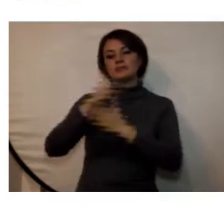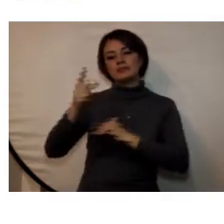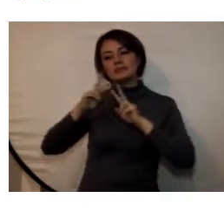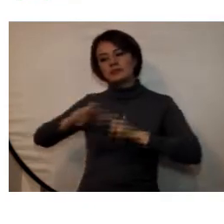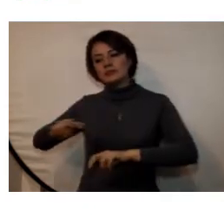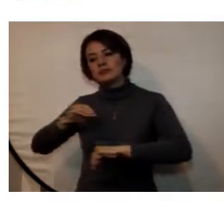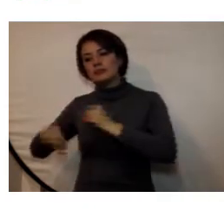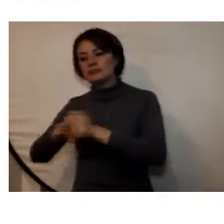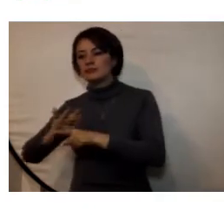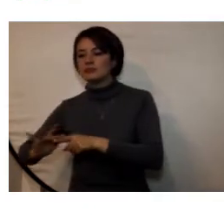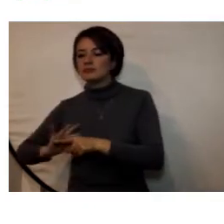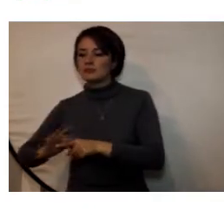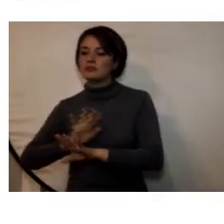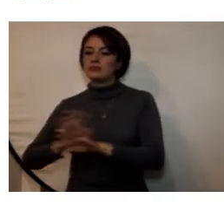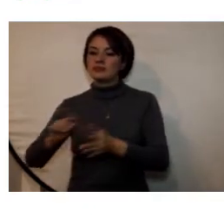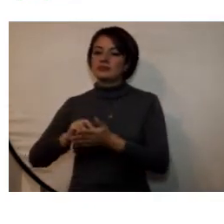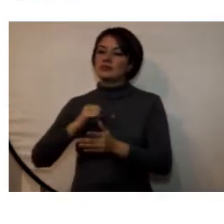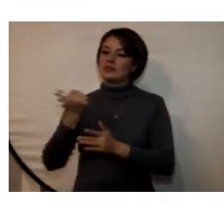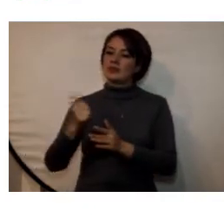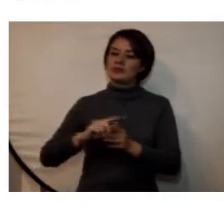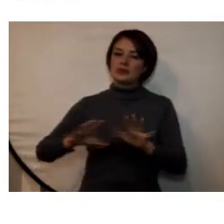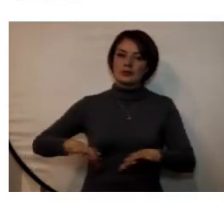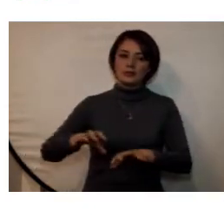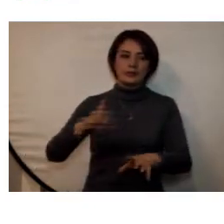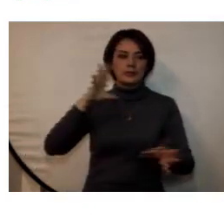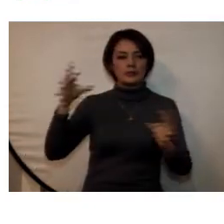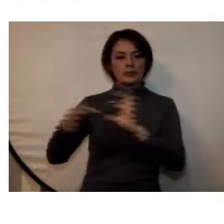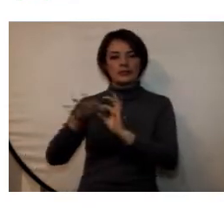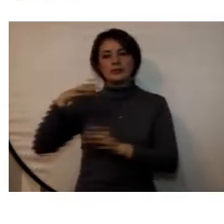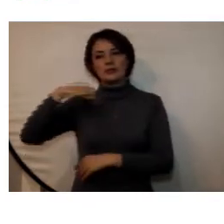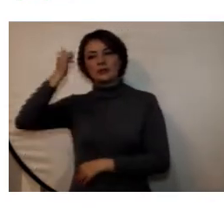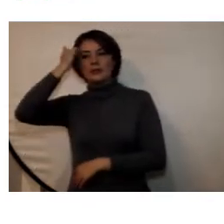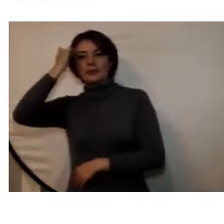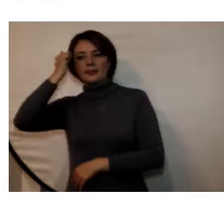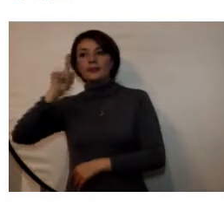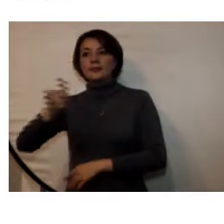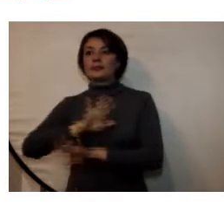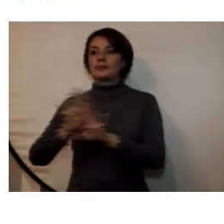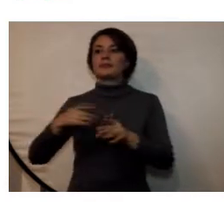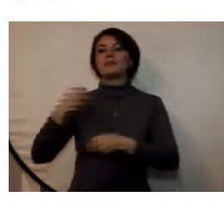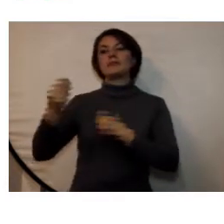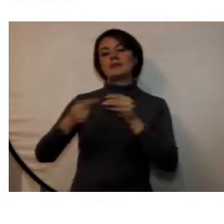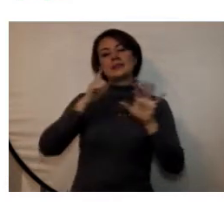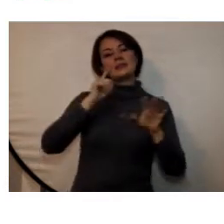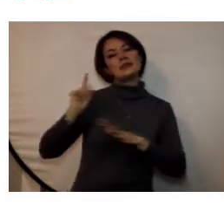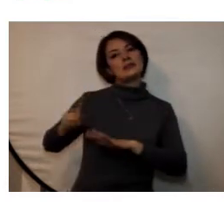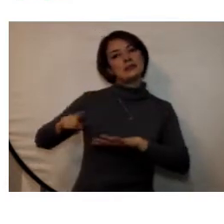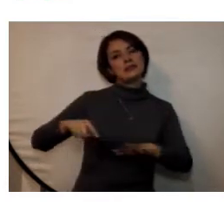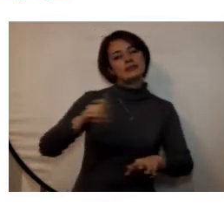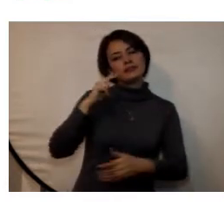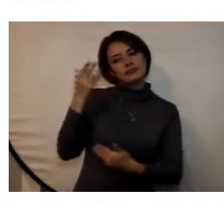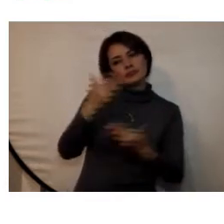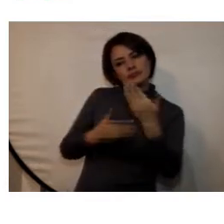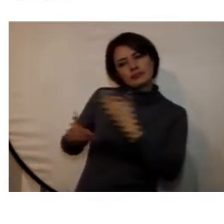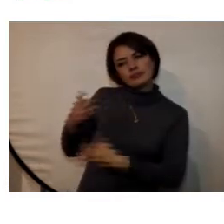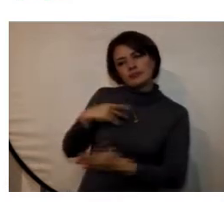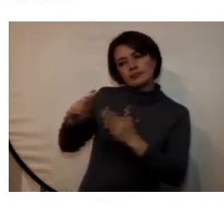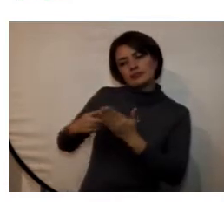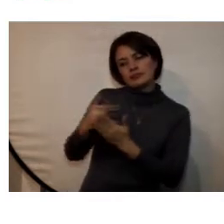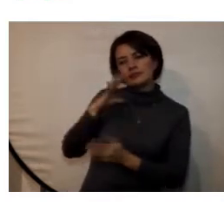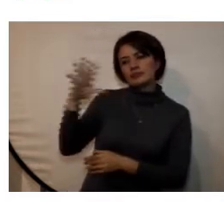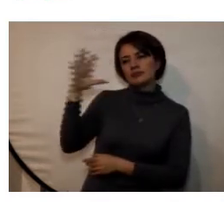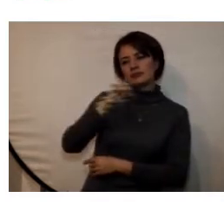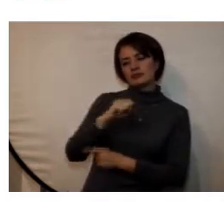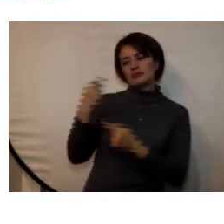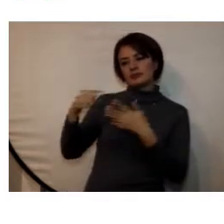investigación y diferentes actividades relacionadas con la docencia al hacer un seguimiento semestral del uso de los convenios se identifican los siguientes